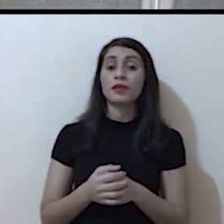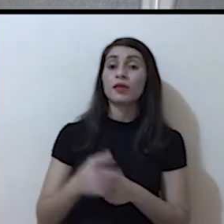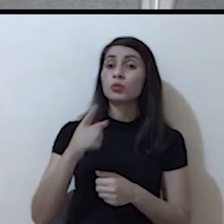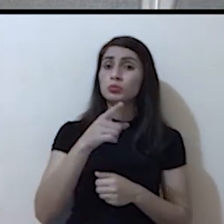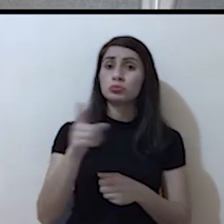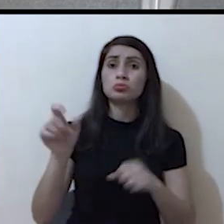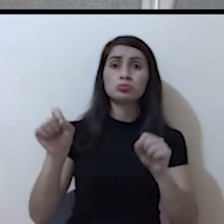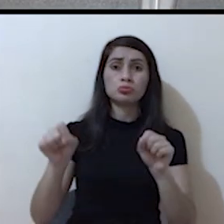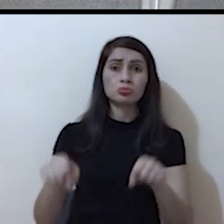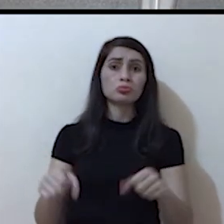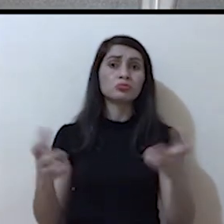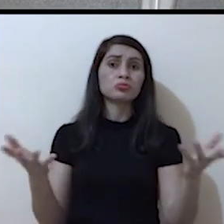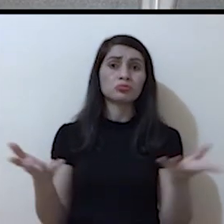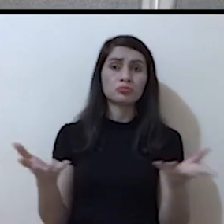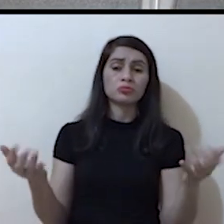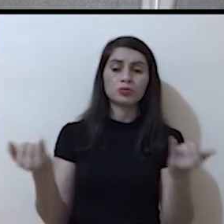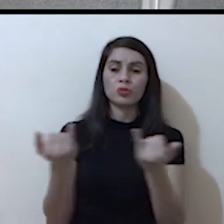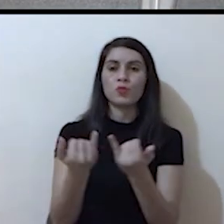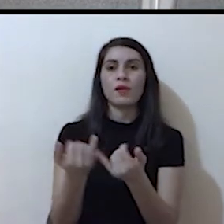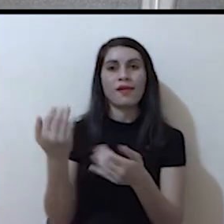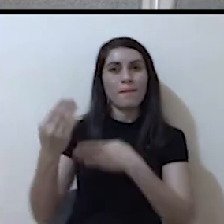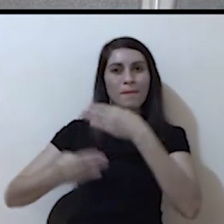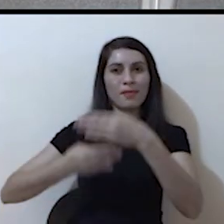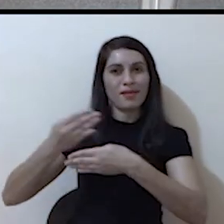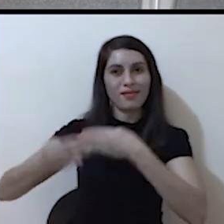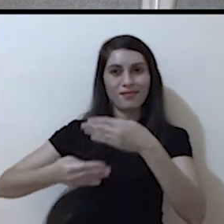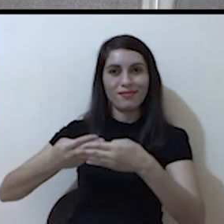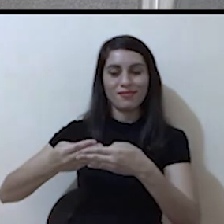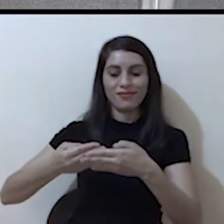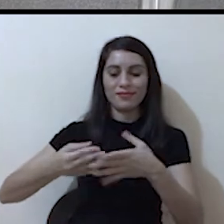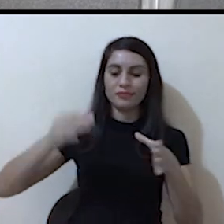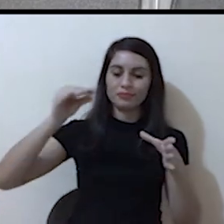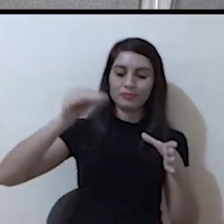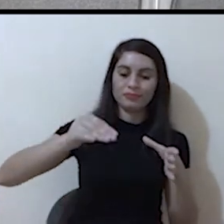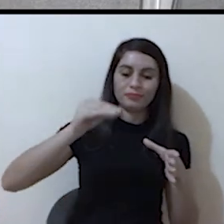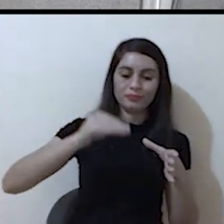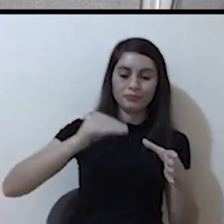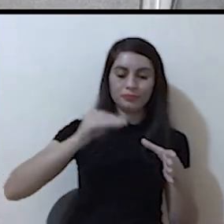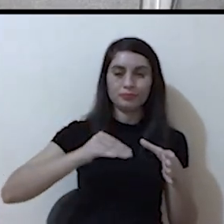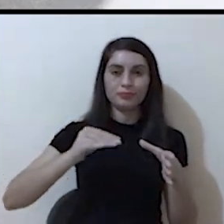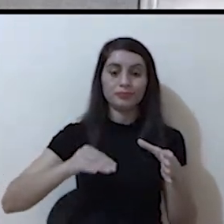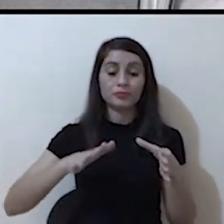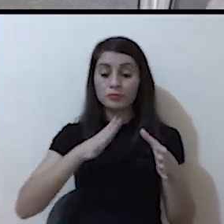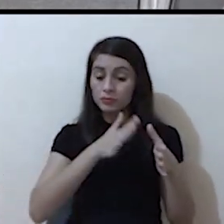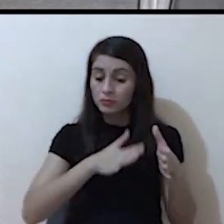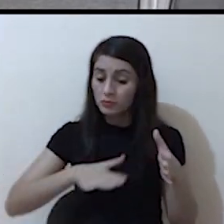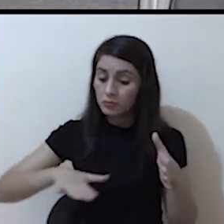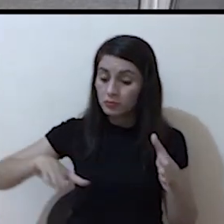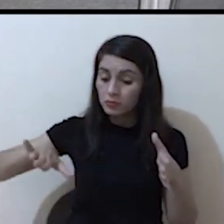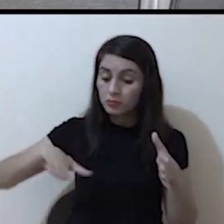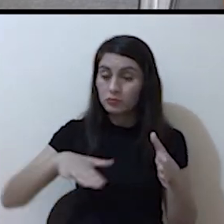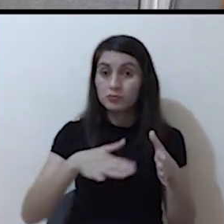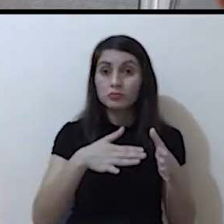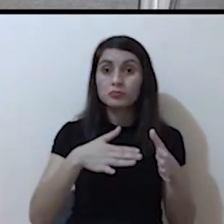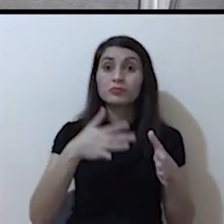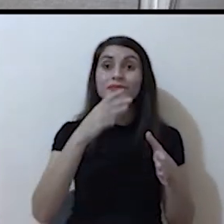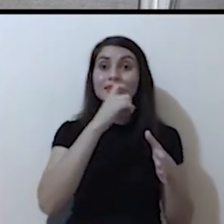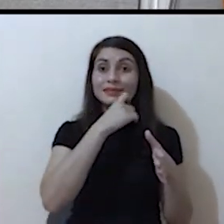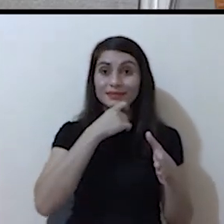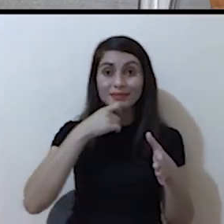este vamos a poner papel toalla. Recuerda que el recipiente debe estar completamente seco.